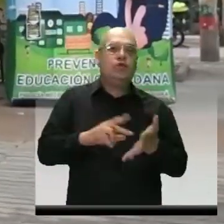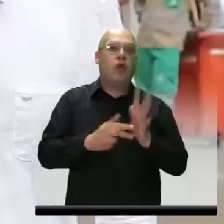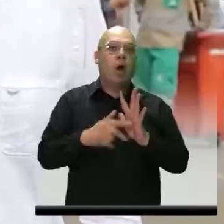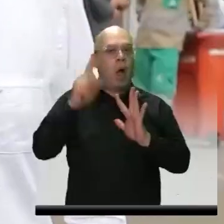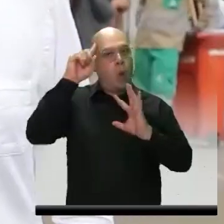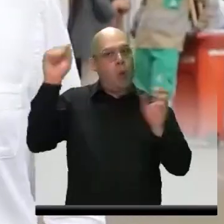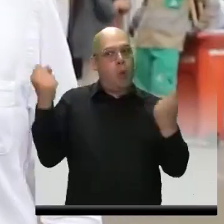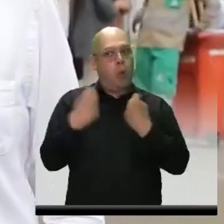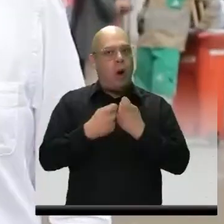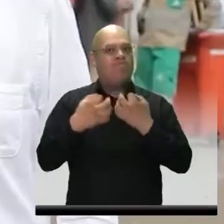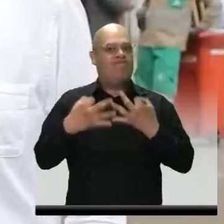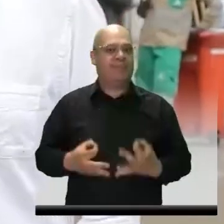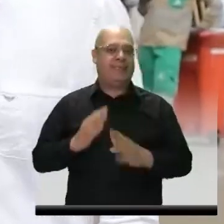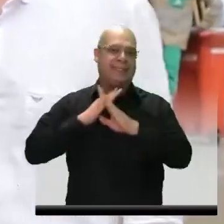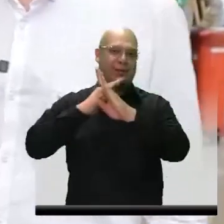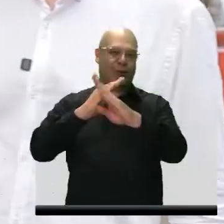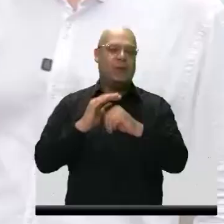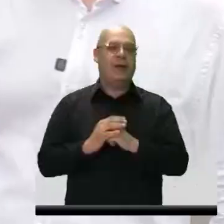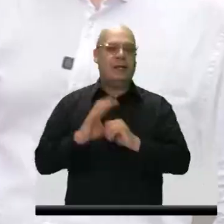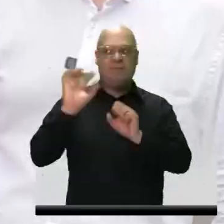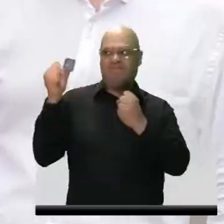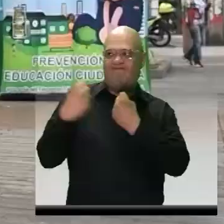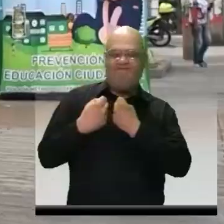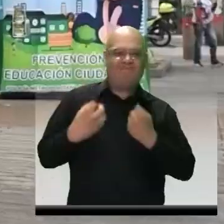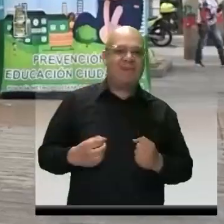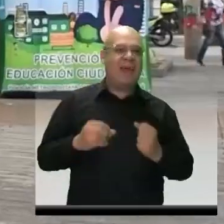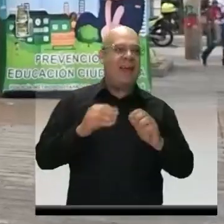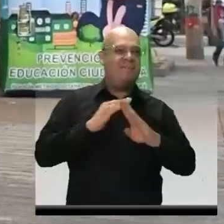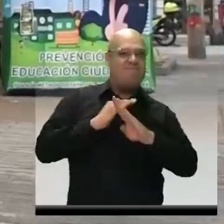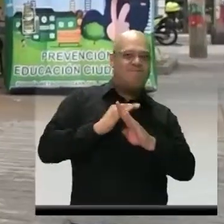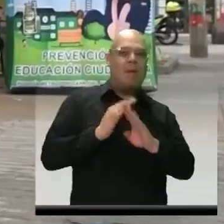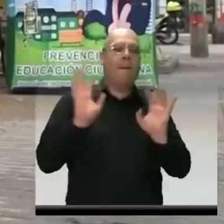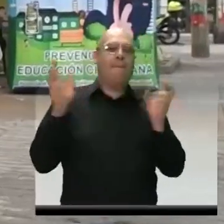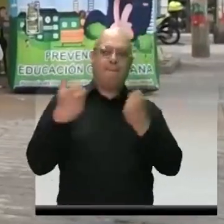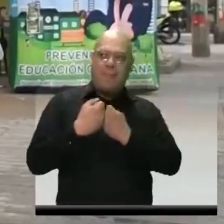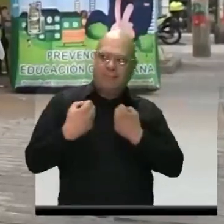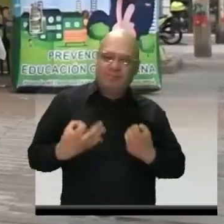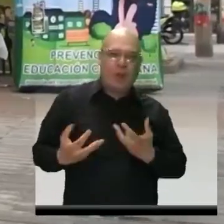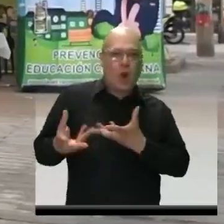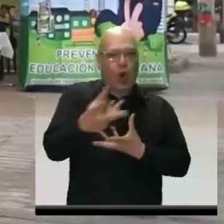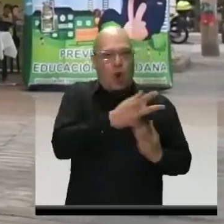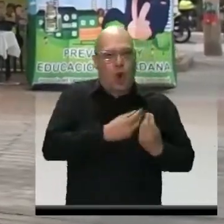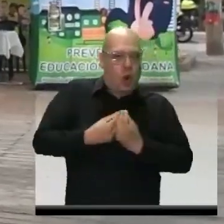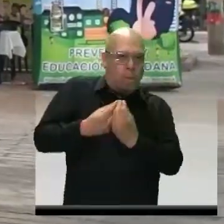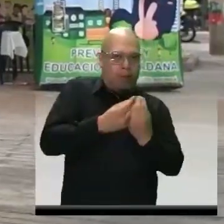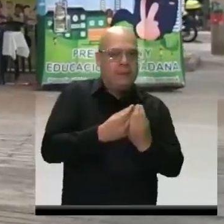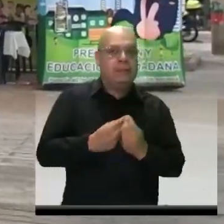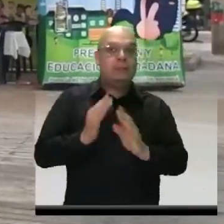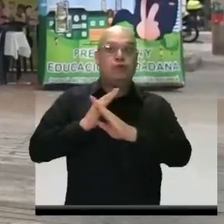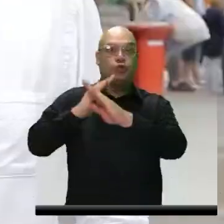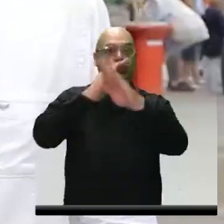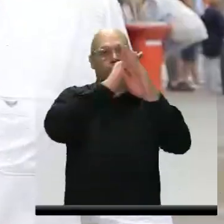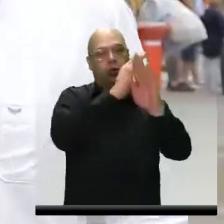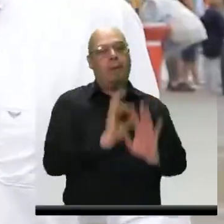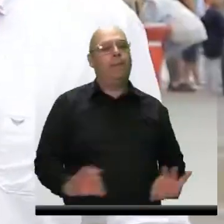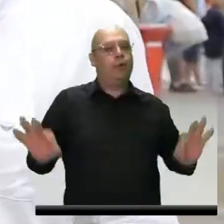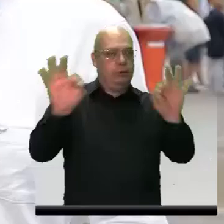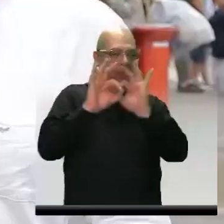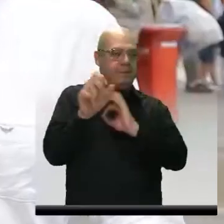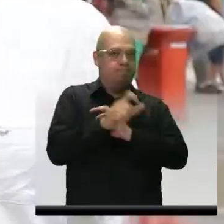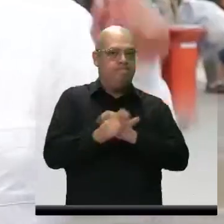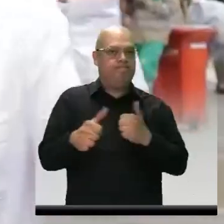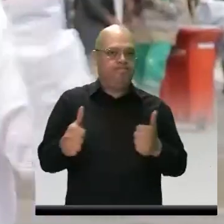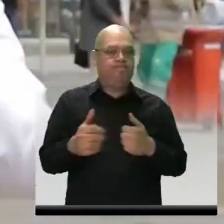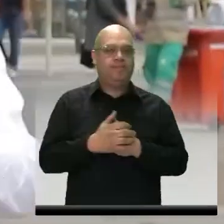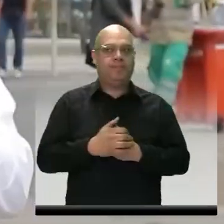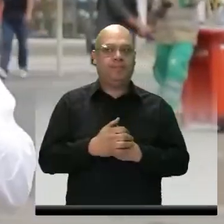seguridad, en temas de prevención y en temas de convivencia. La prevención es fundamental en la seguridad ciudadana, alcalde. Veamos